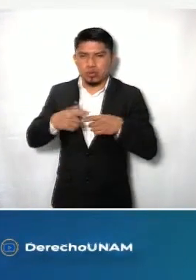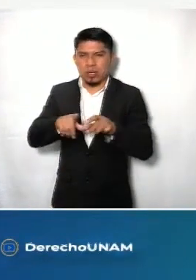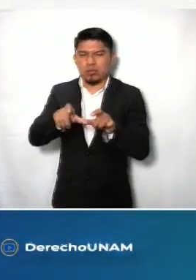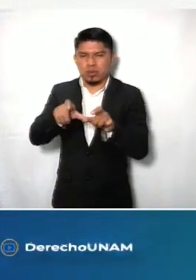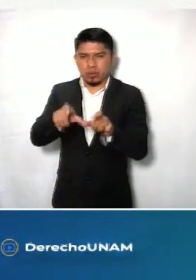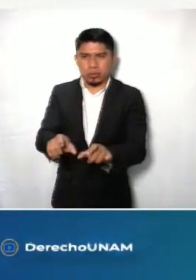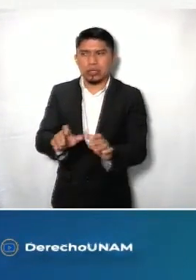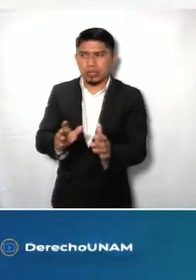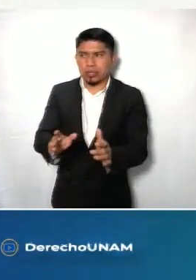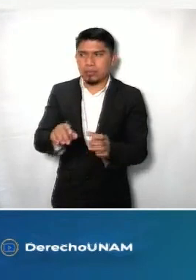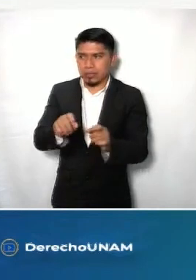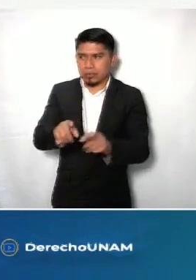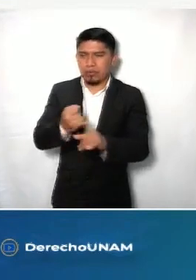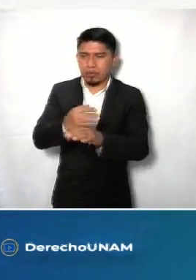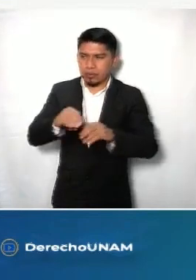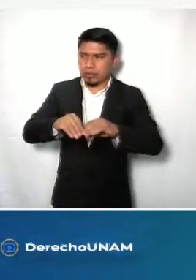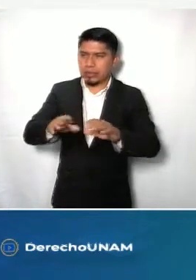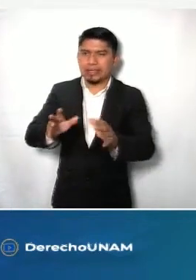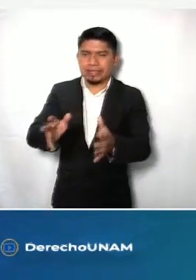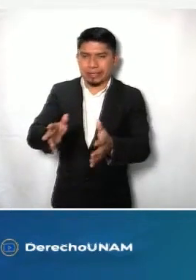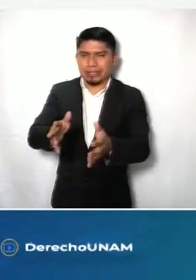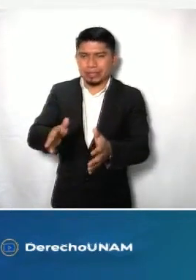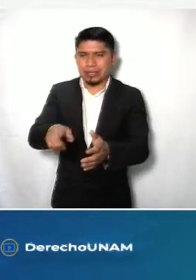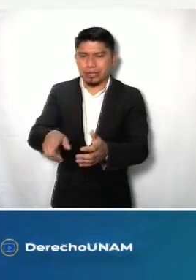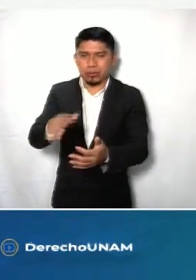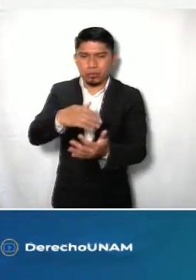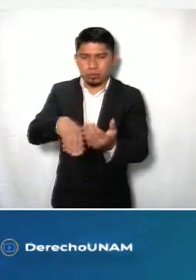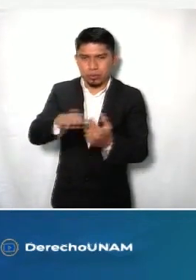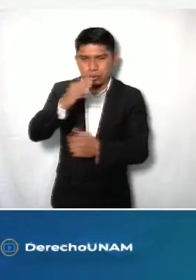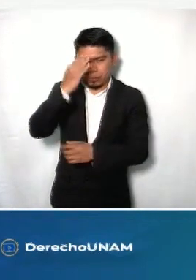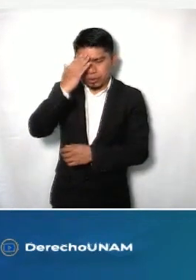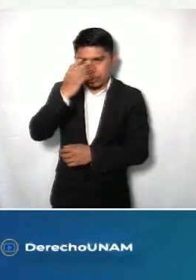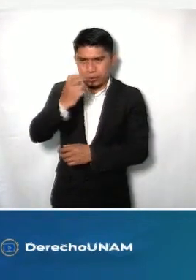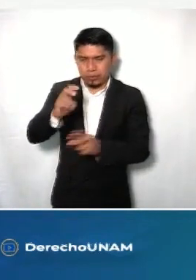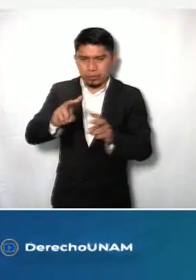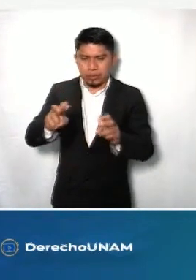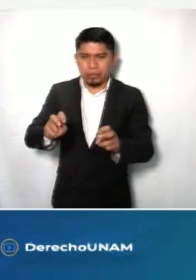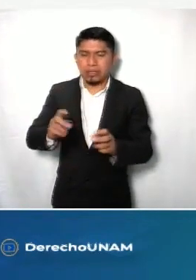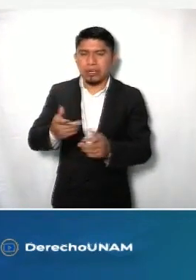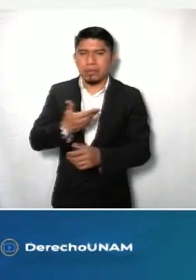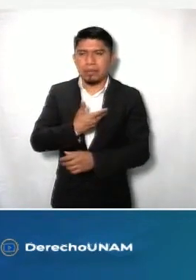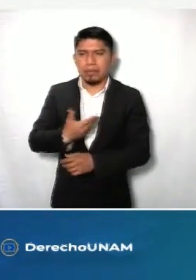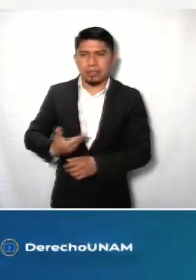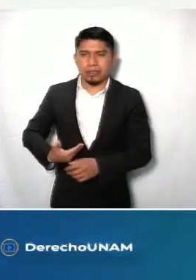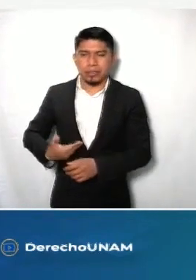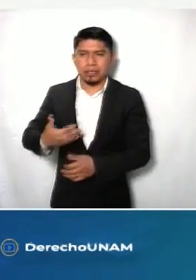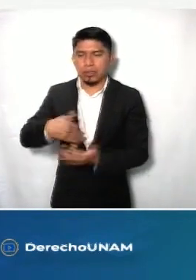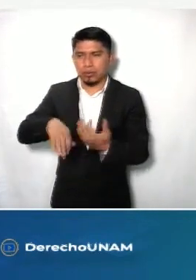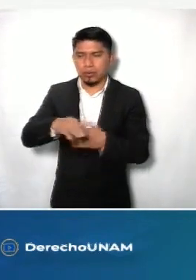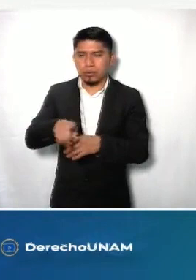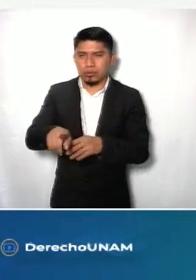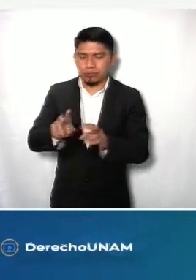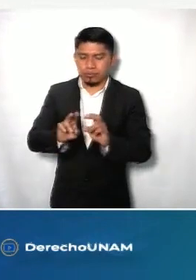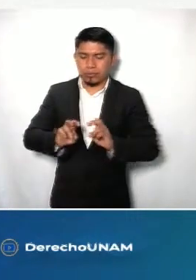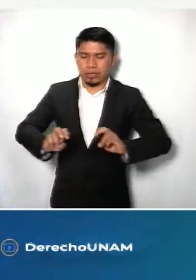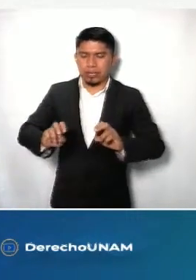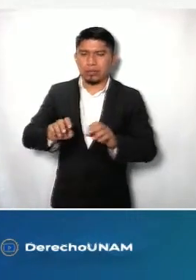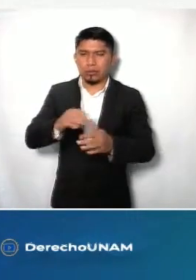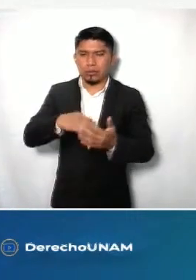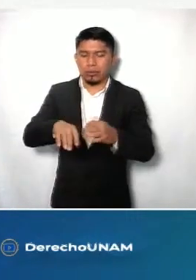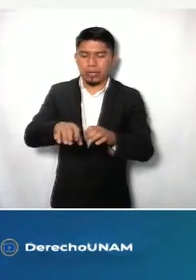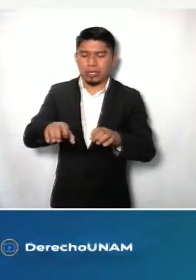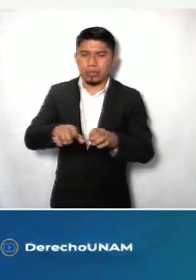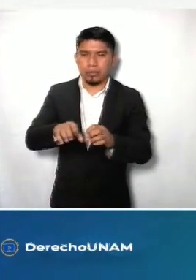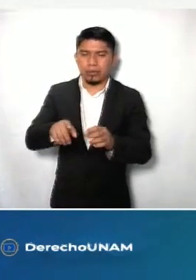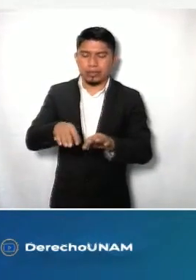ya la autodeterminación informativa. También usted ya es toda una autoridad en esta materia, ya mi presidente, y a todo el pleno del INFO, a todo el equipo de